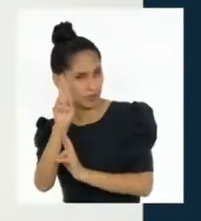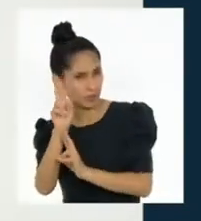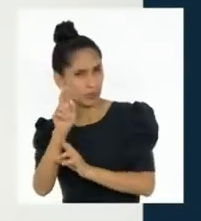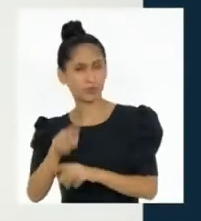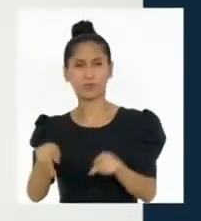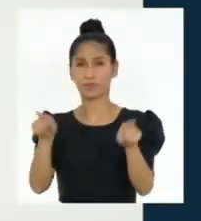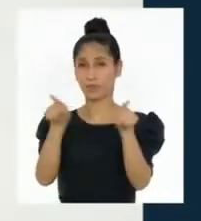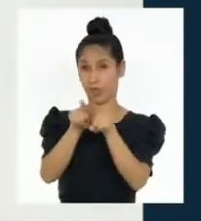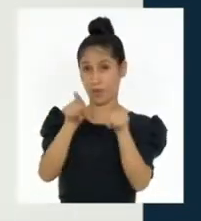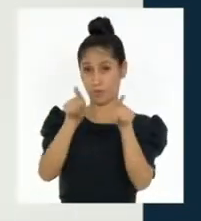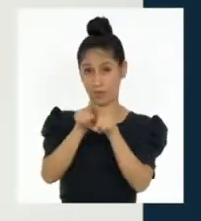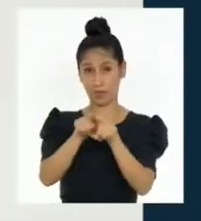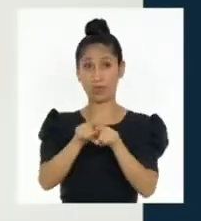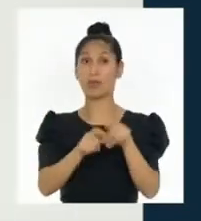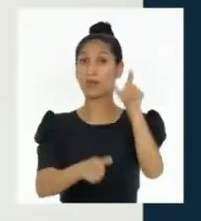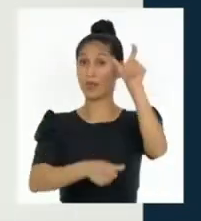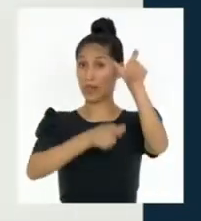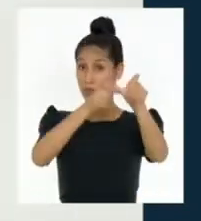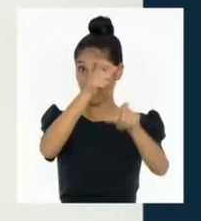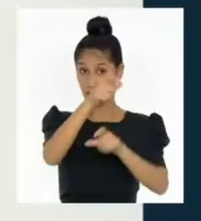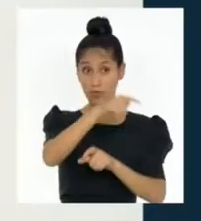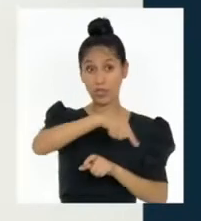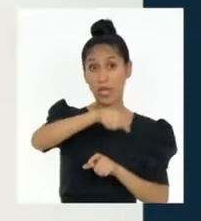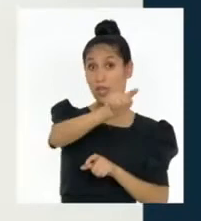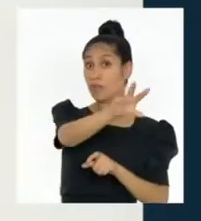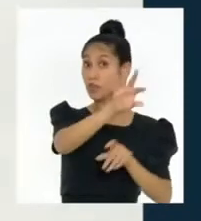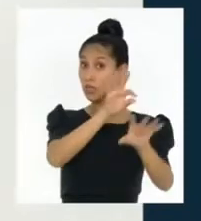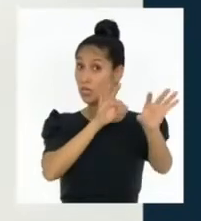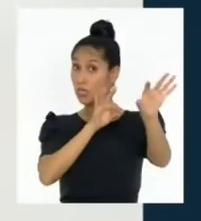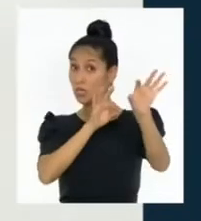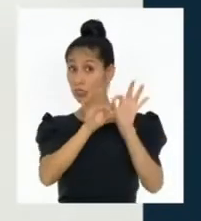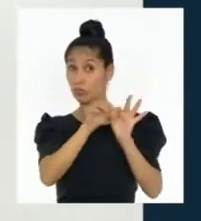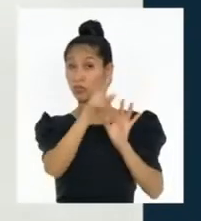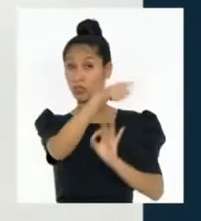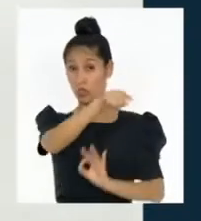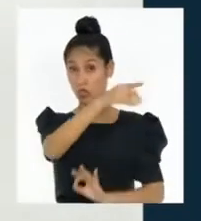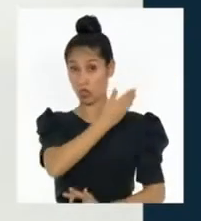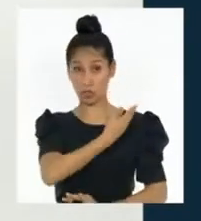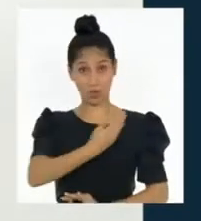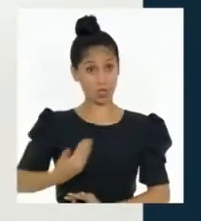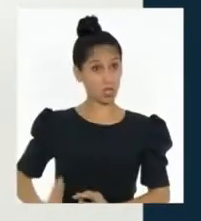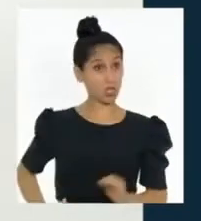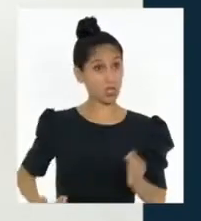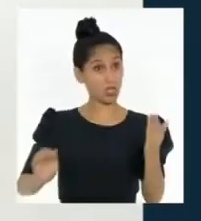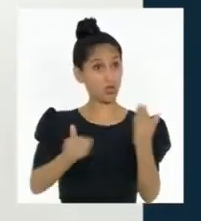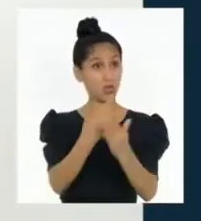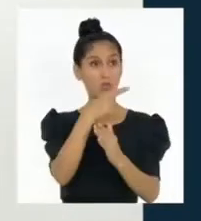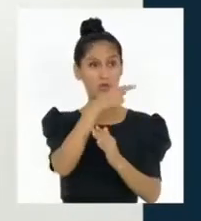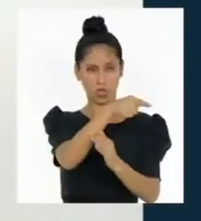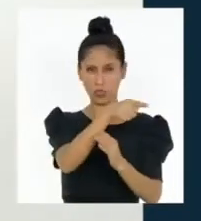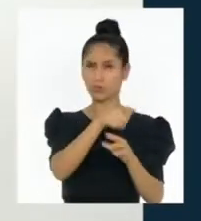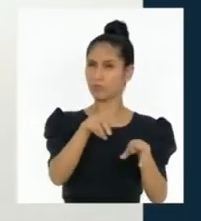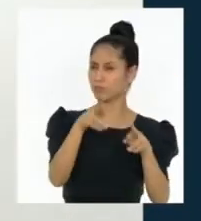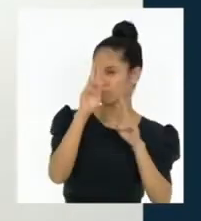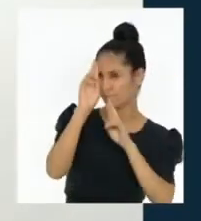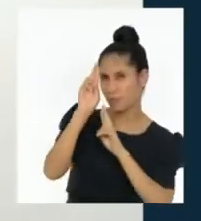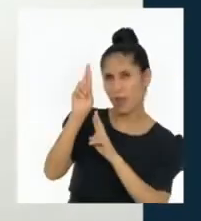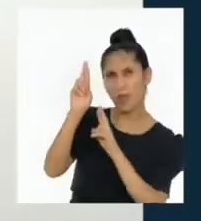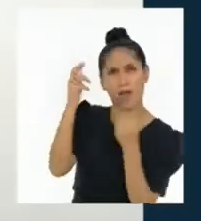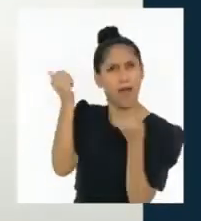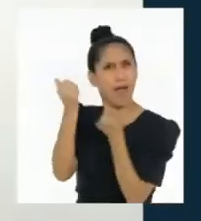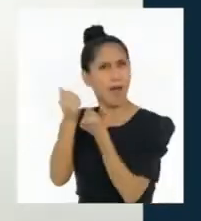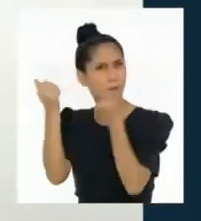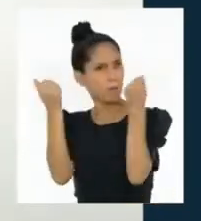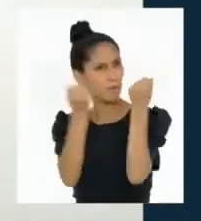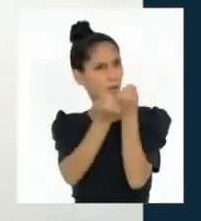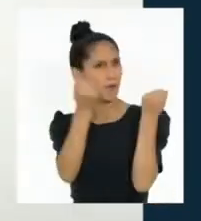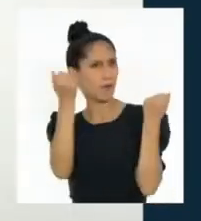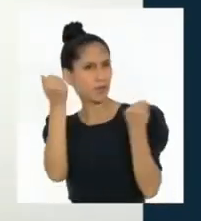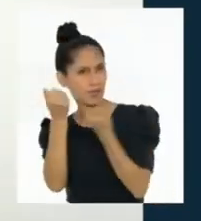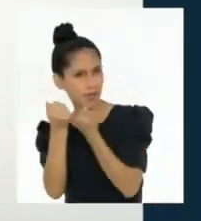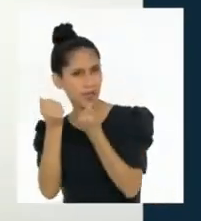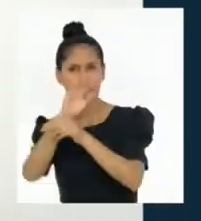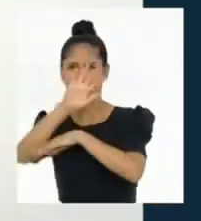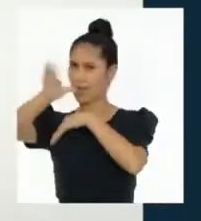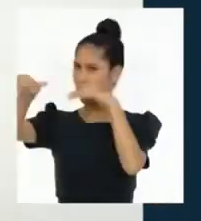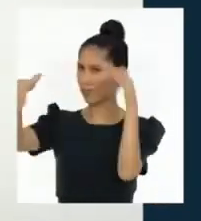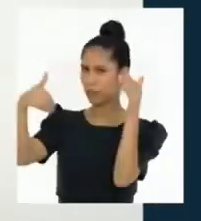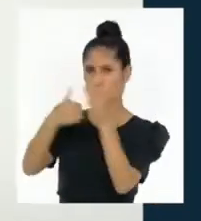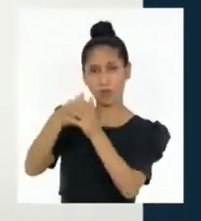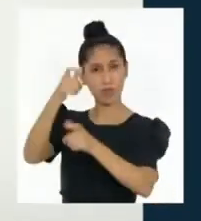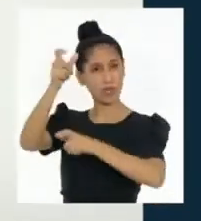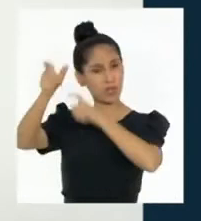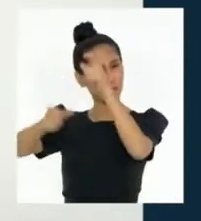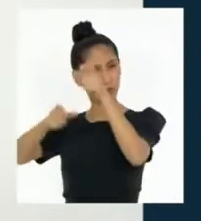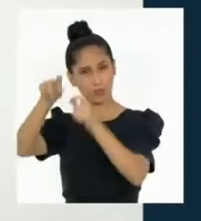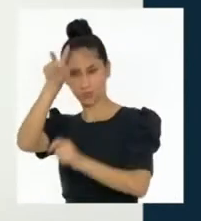escogidas, se deben al pueblo. Su función principal es velar por el bienestar de todos nosotros los ciudadanos.